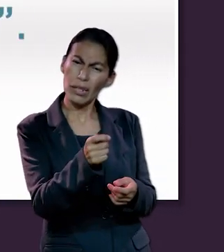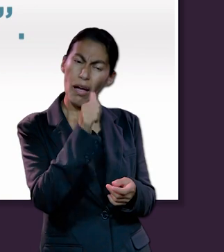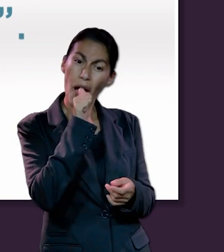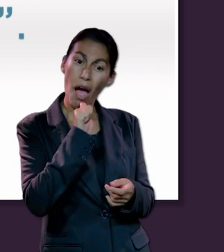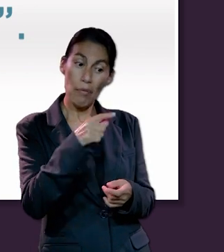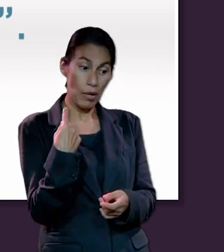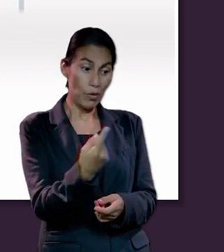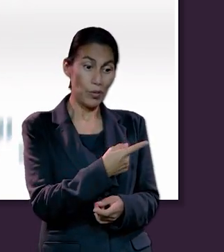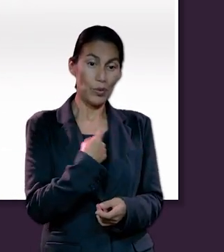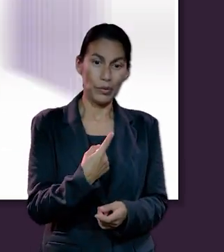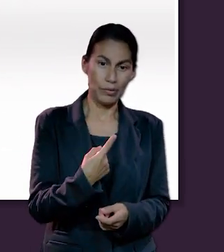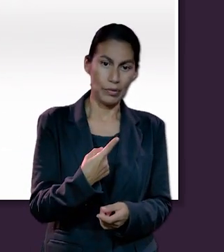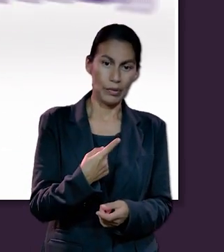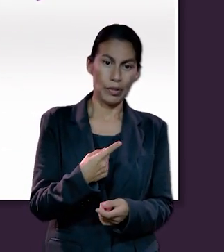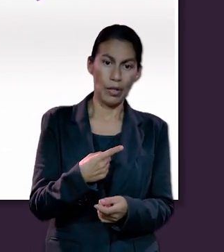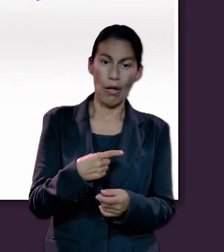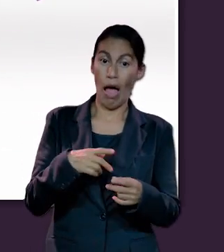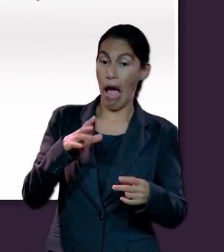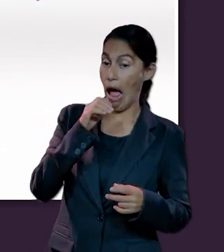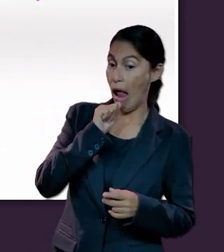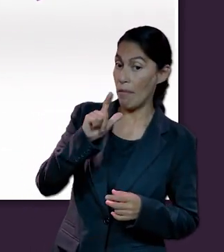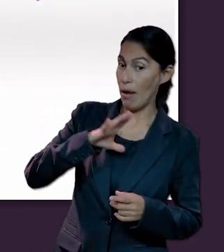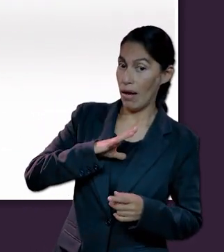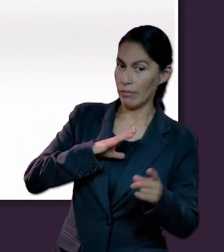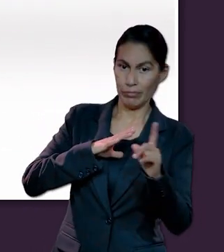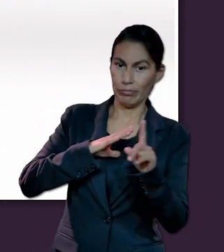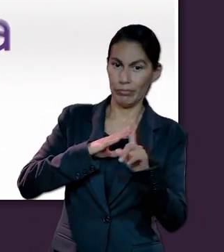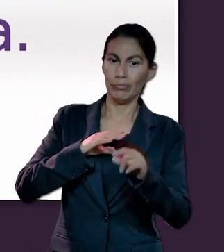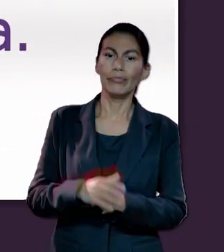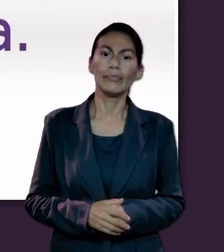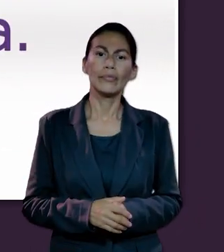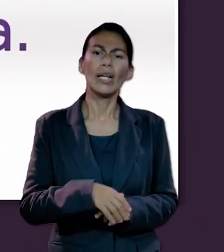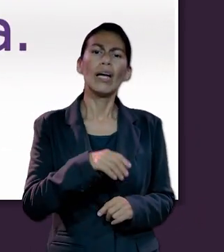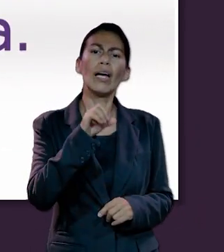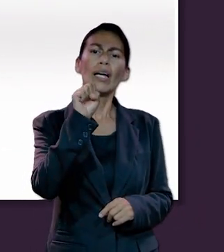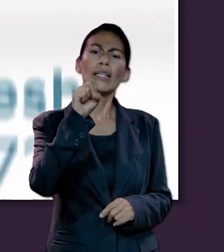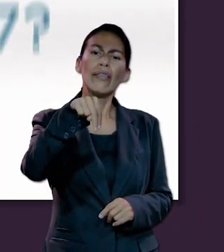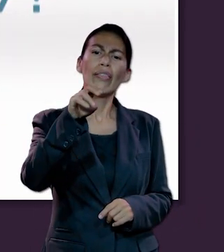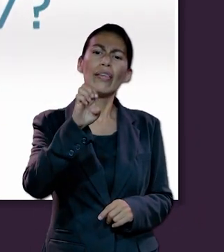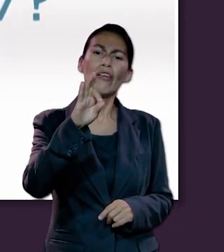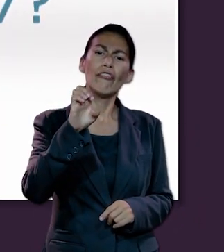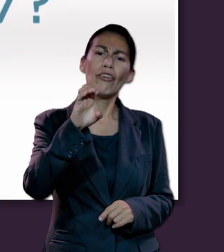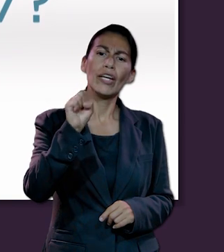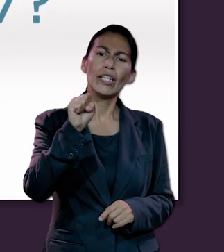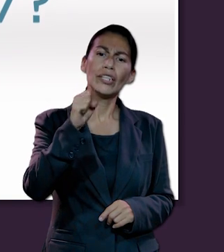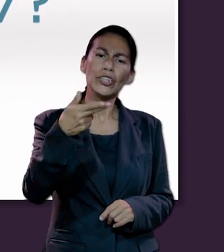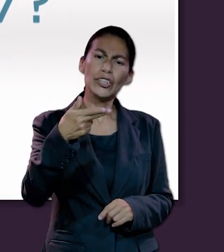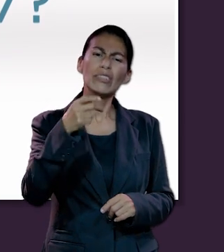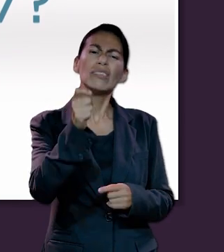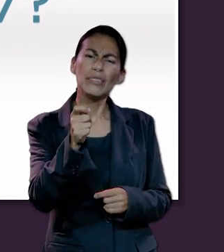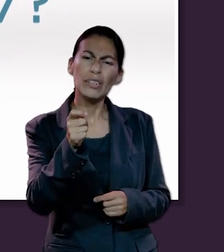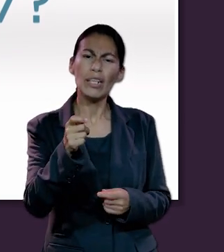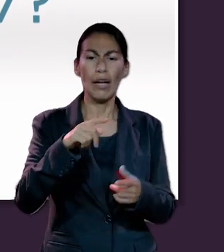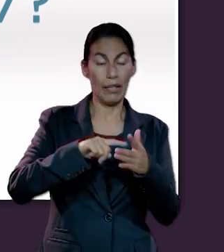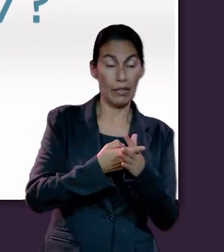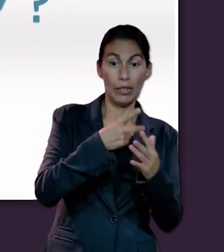bíblica es que somos un alma, no que tenemos un alma. ¿Qué significa nefesh, alma, en Génesis 2